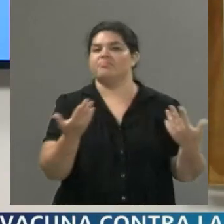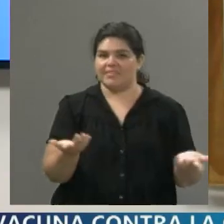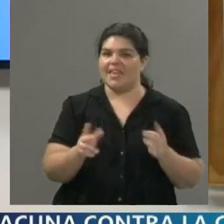momento.